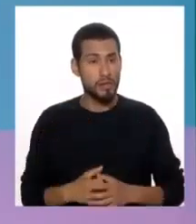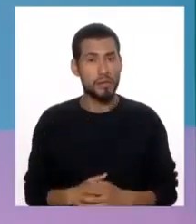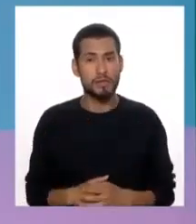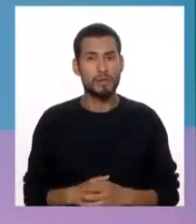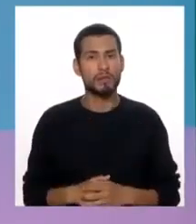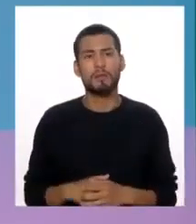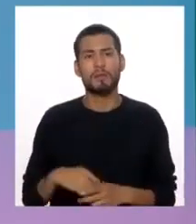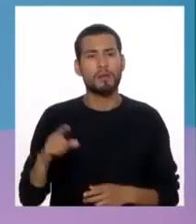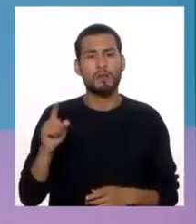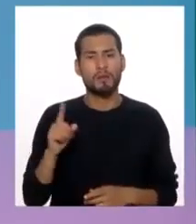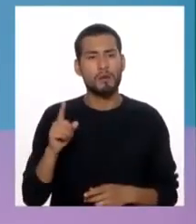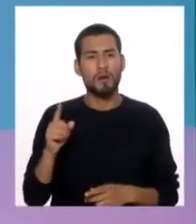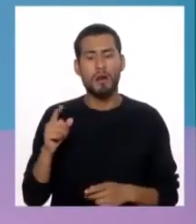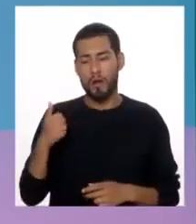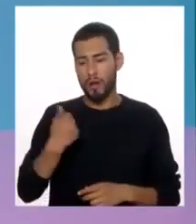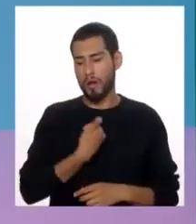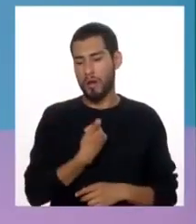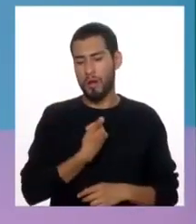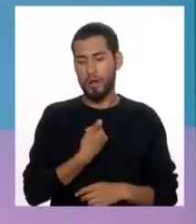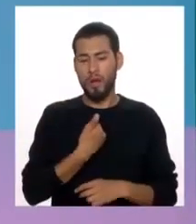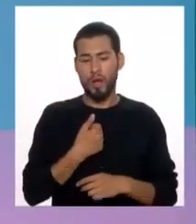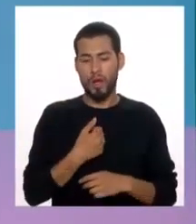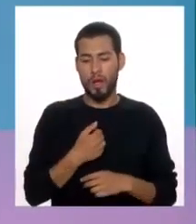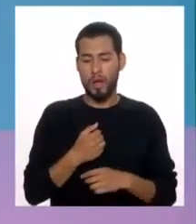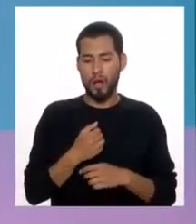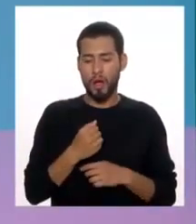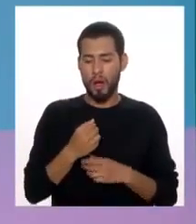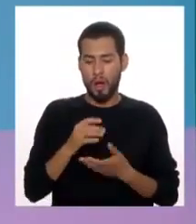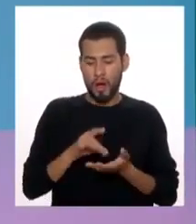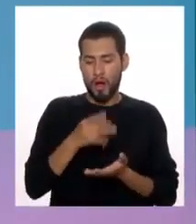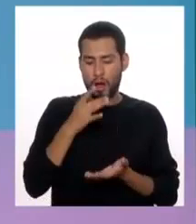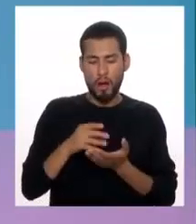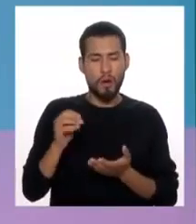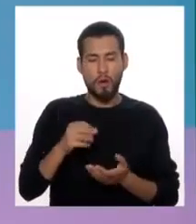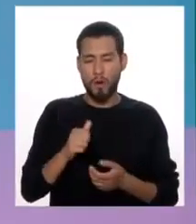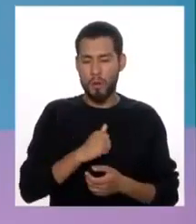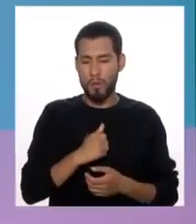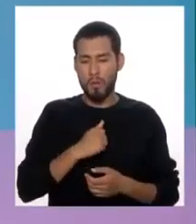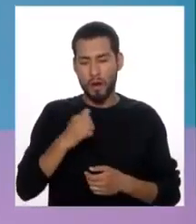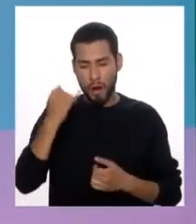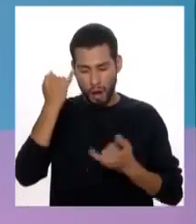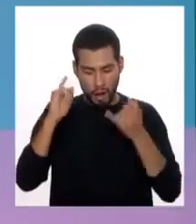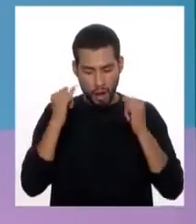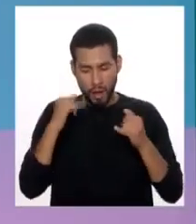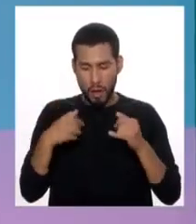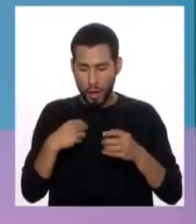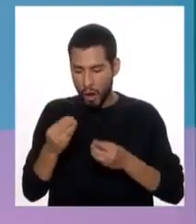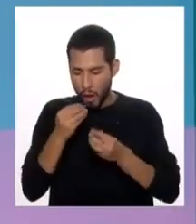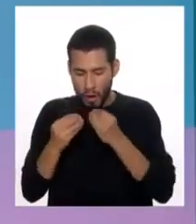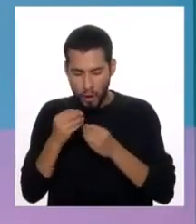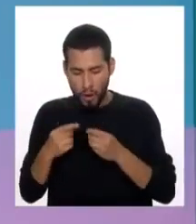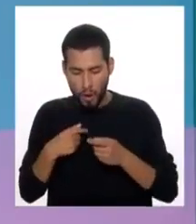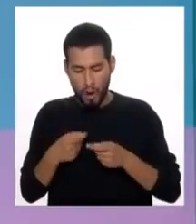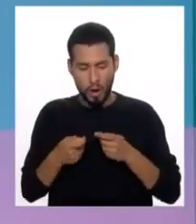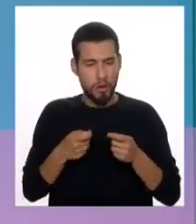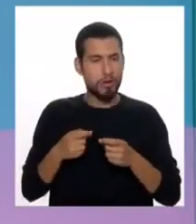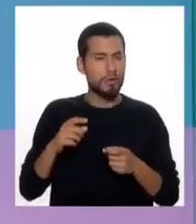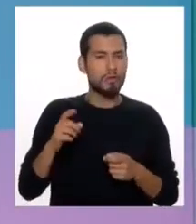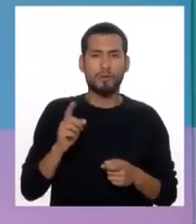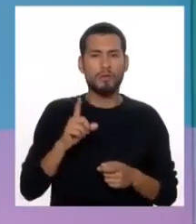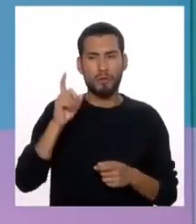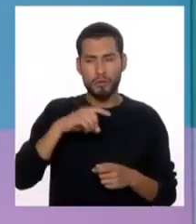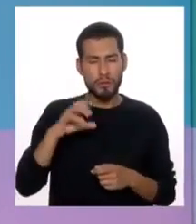no hay que buscar automedicarse o buscar tratamiento por cuenta propia, ¿no? Hay que siempre buscar